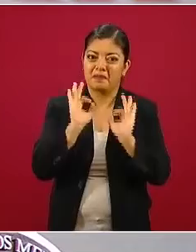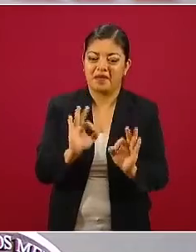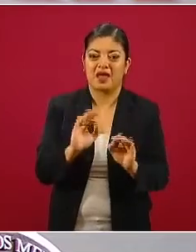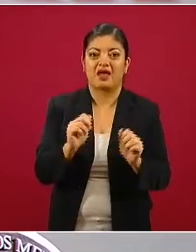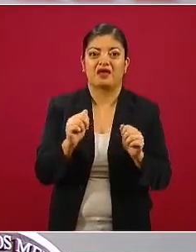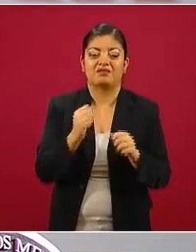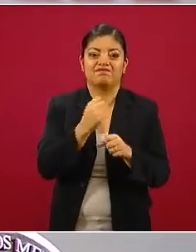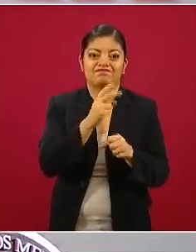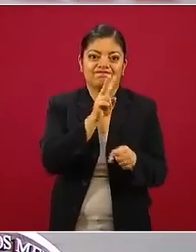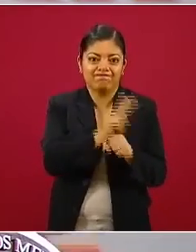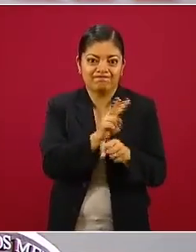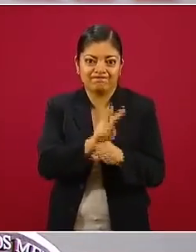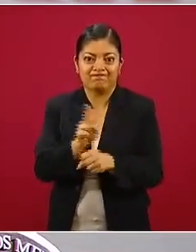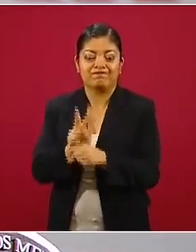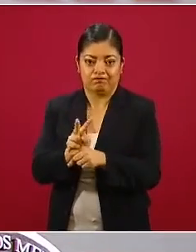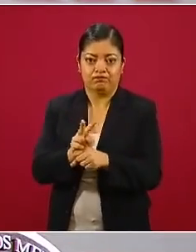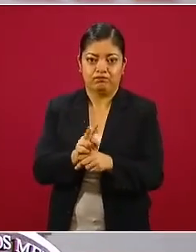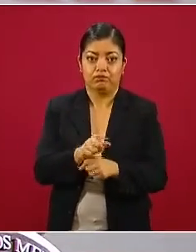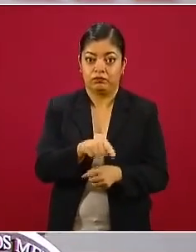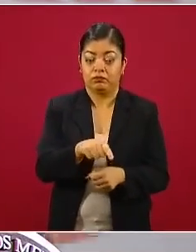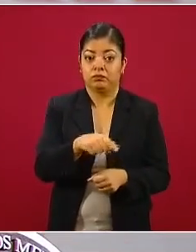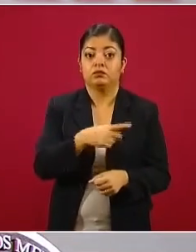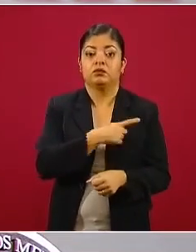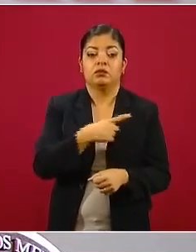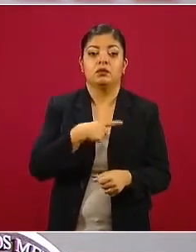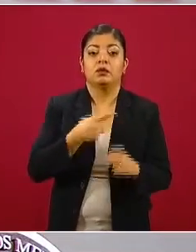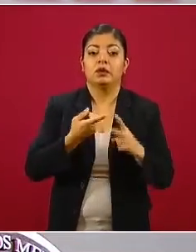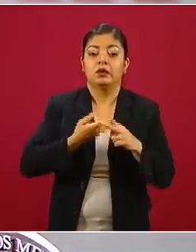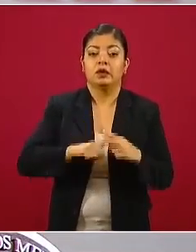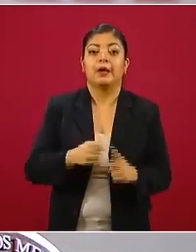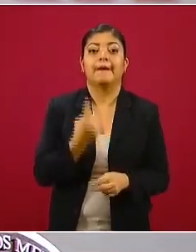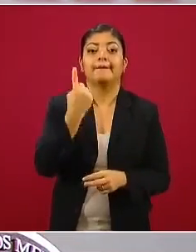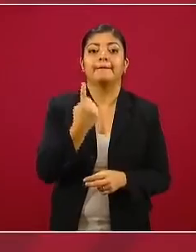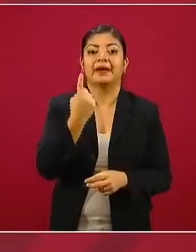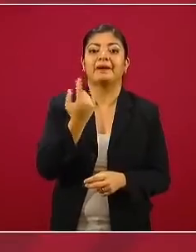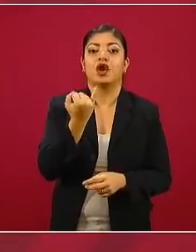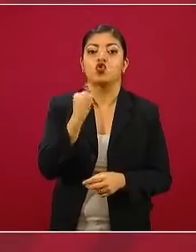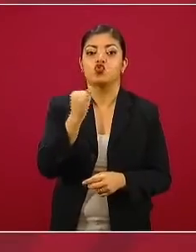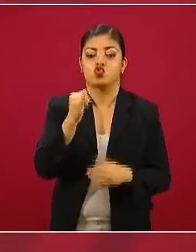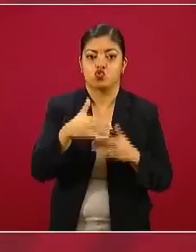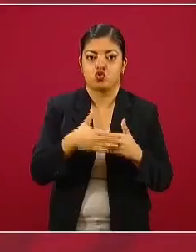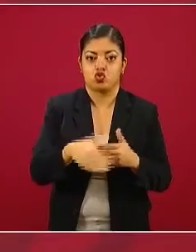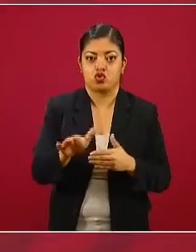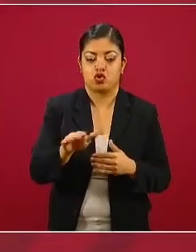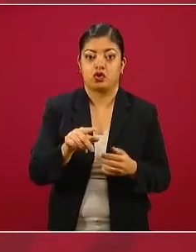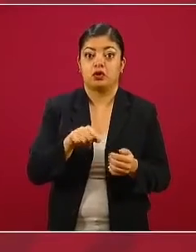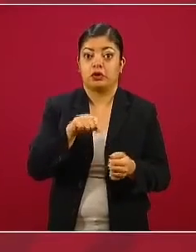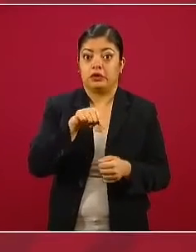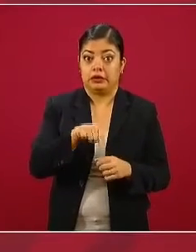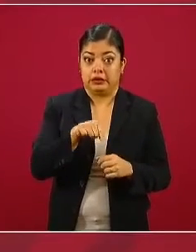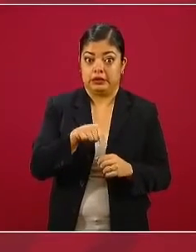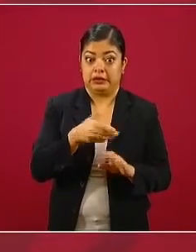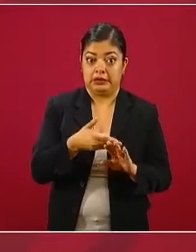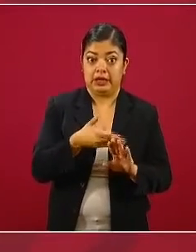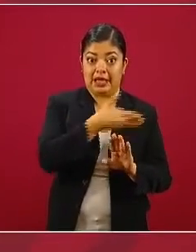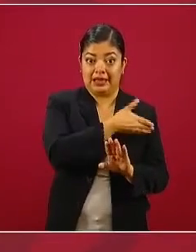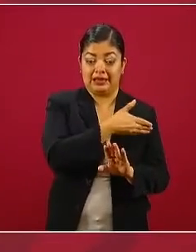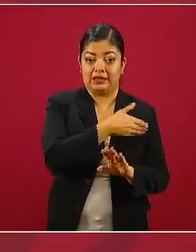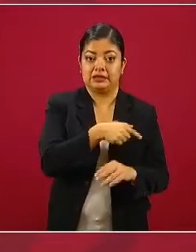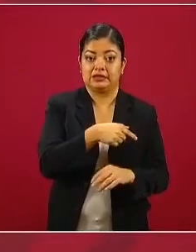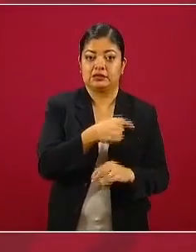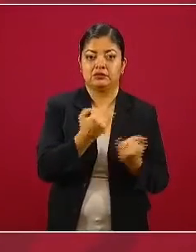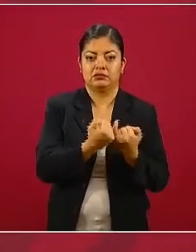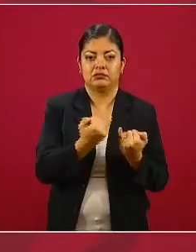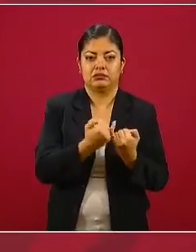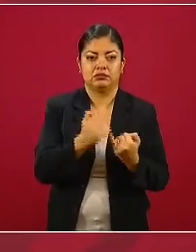supervisado, que va a ser identificado a partir del primero de junio y en antelación a ello, el fin de semana